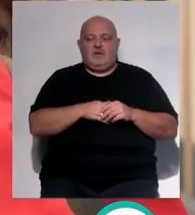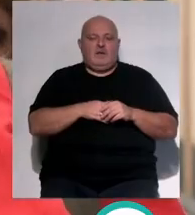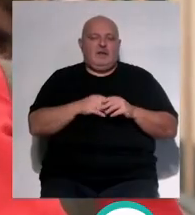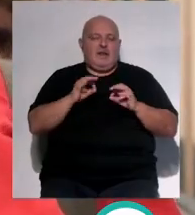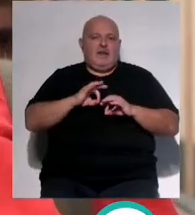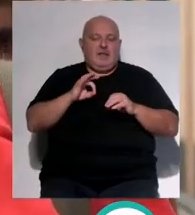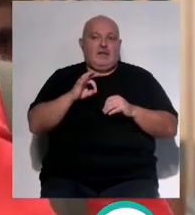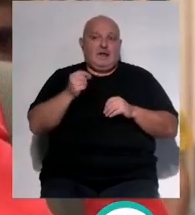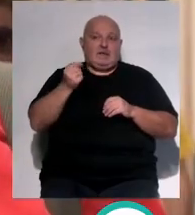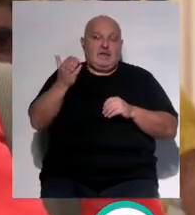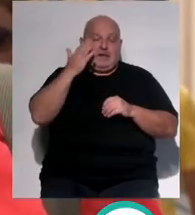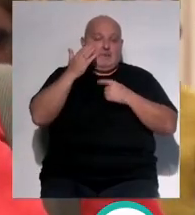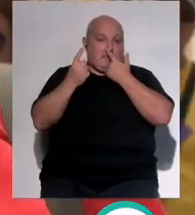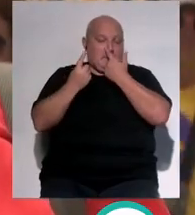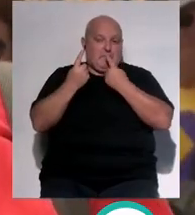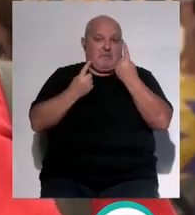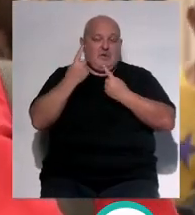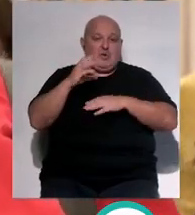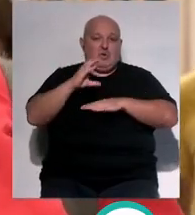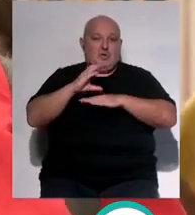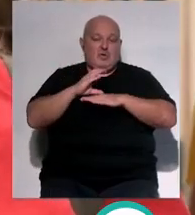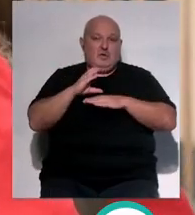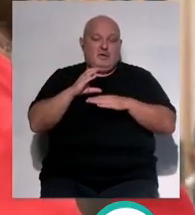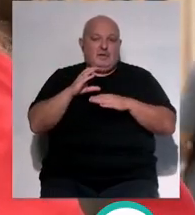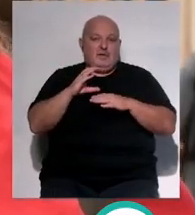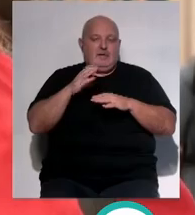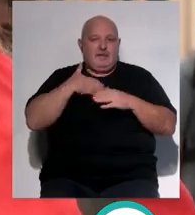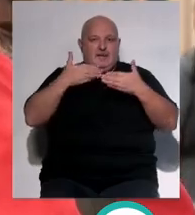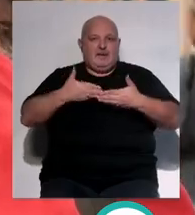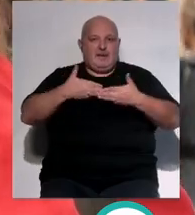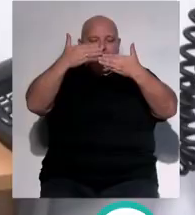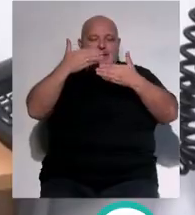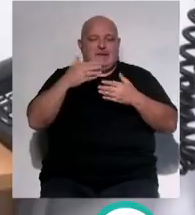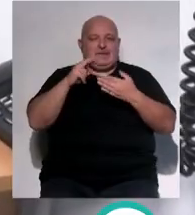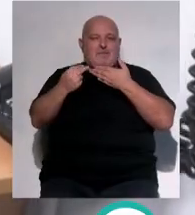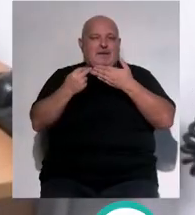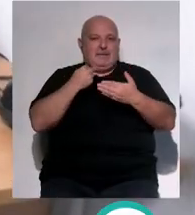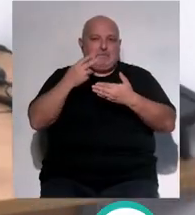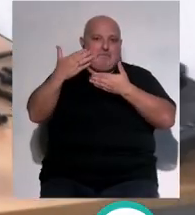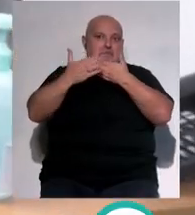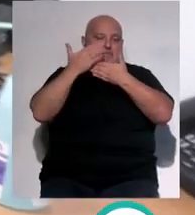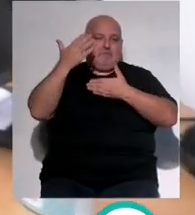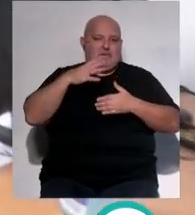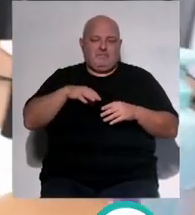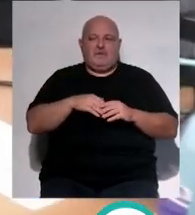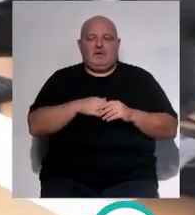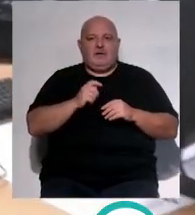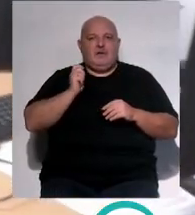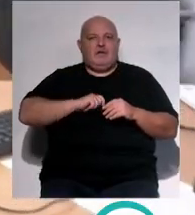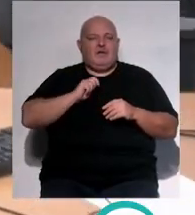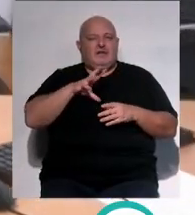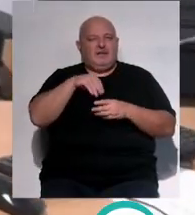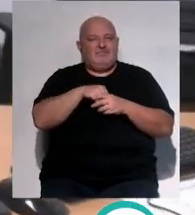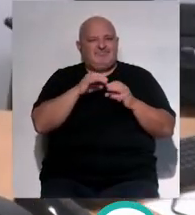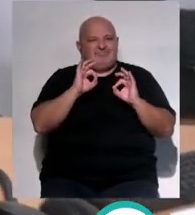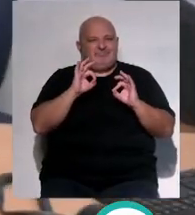no me dio en la cara puesto que todavía algunas consultas presentan la mampara transparente anti-covid las profesionales que ejercen en